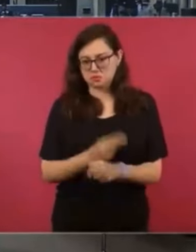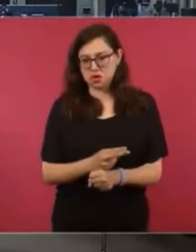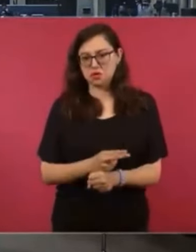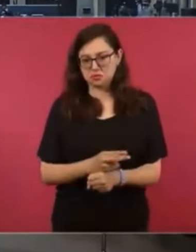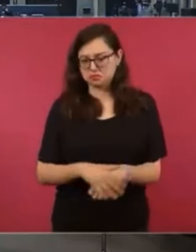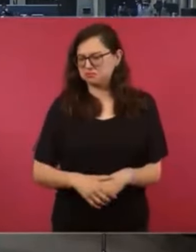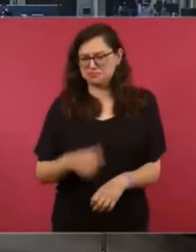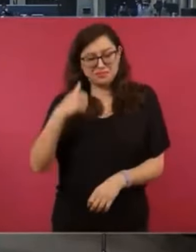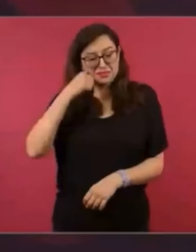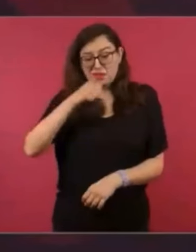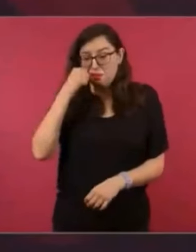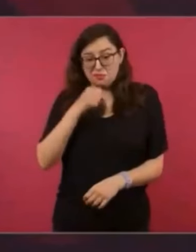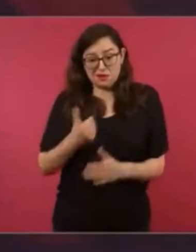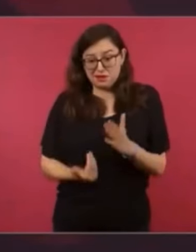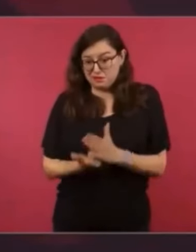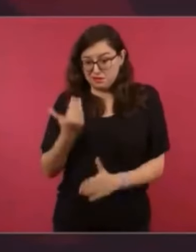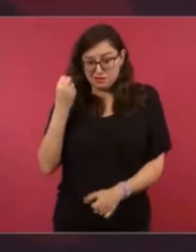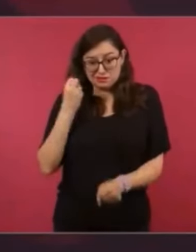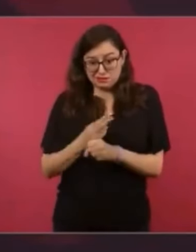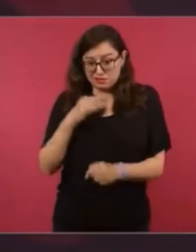Siempre lo he hecho, temprano.